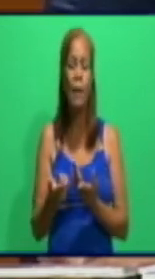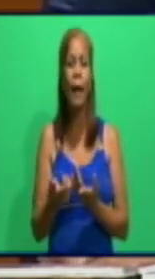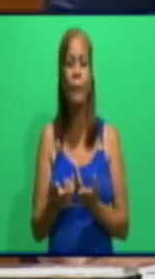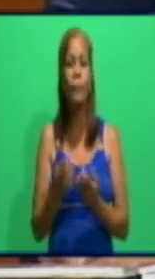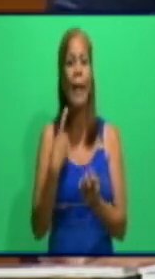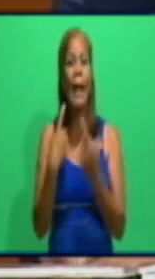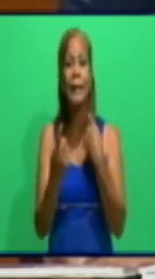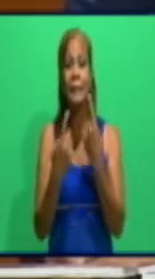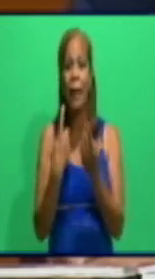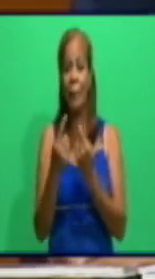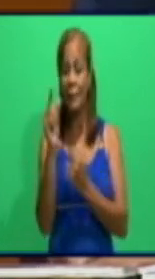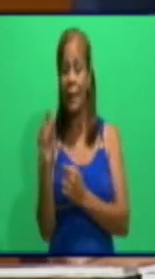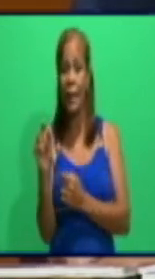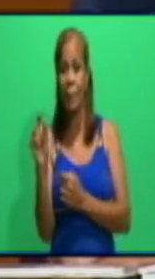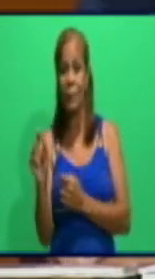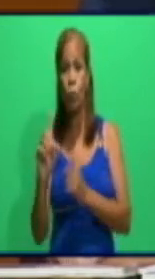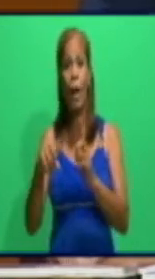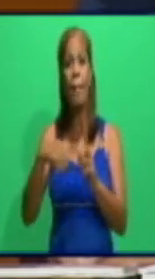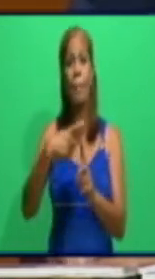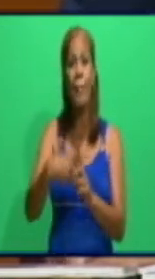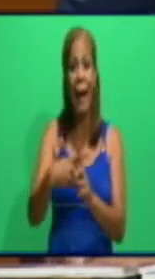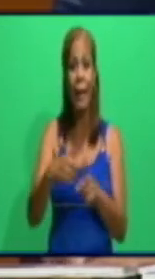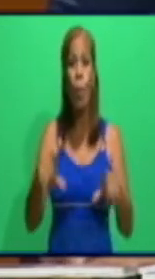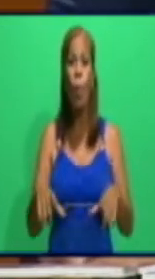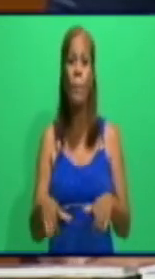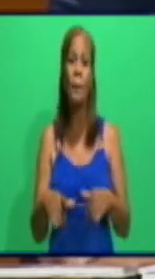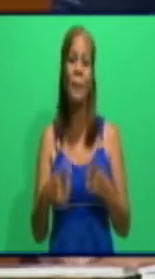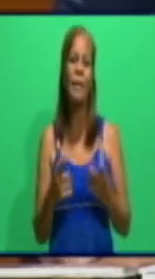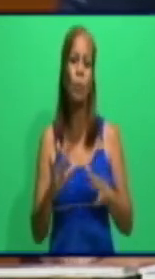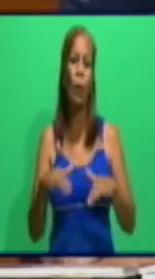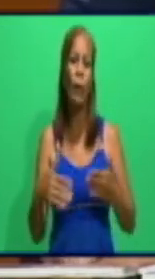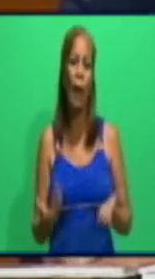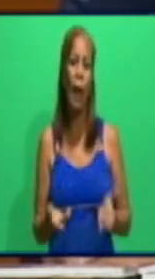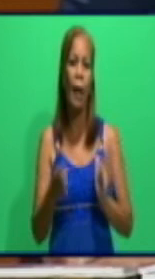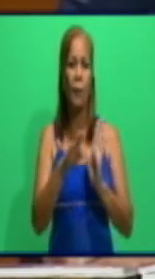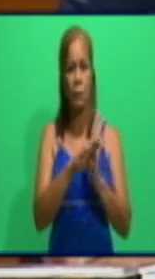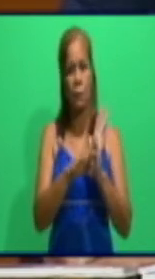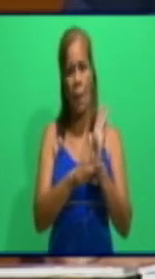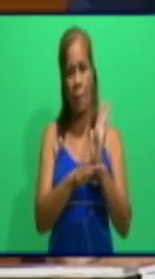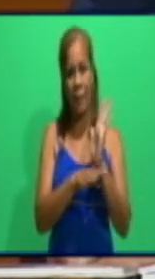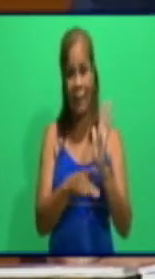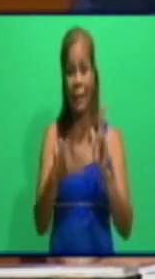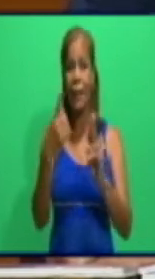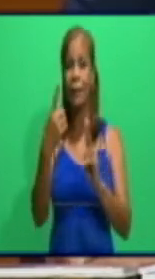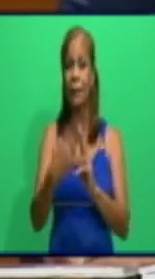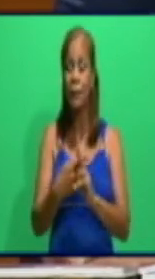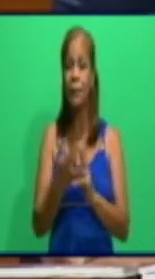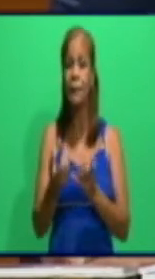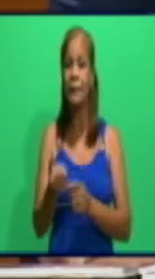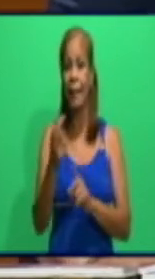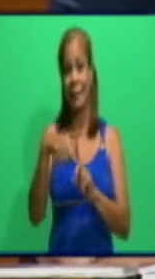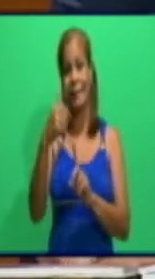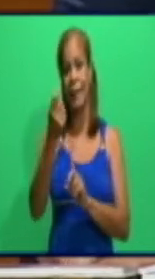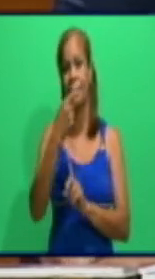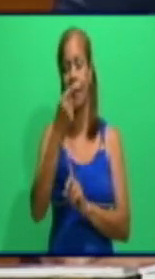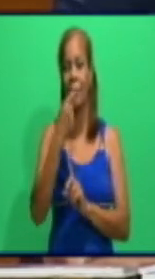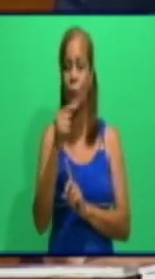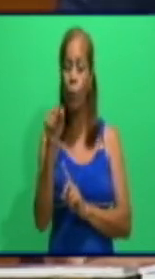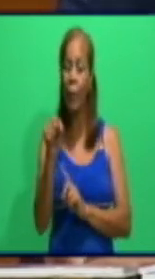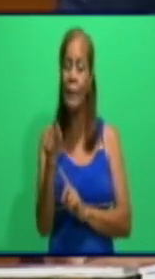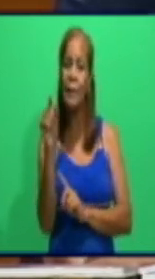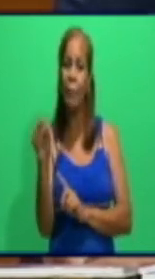Más el cumplimiento de su tratamiento. Ya en los centros de confirmados el paciente tiene el protocolo de tratamiento a paciente COVID.